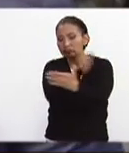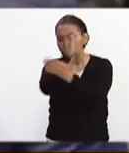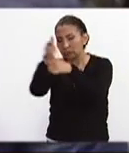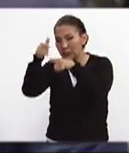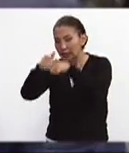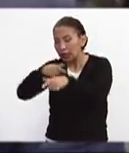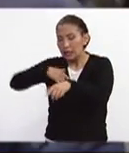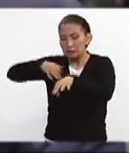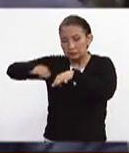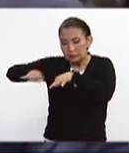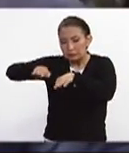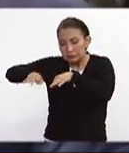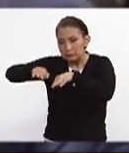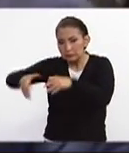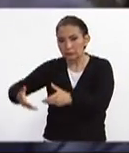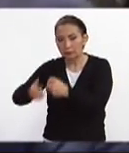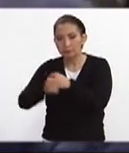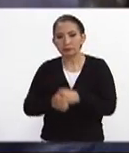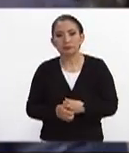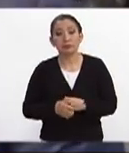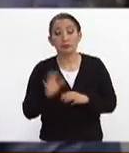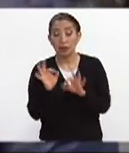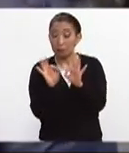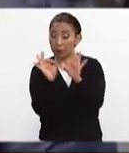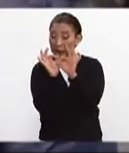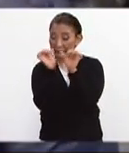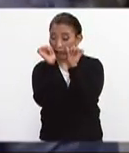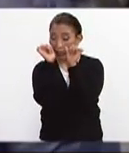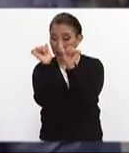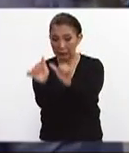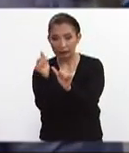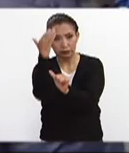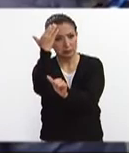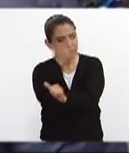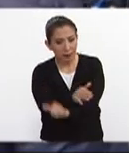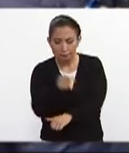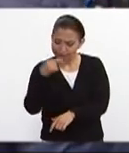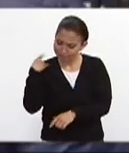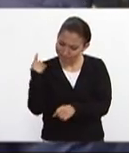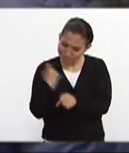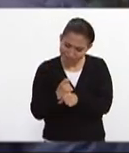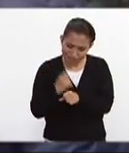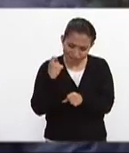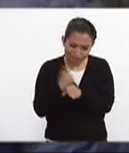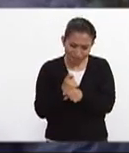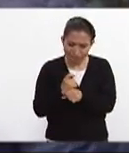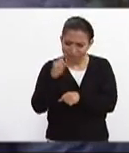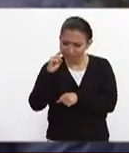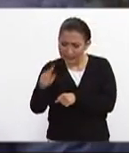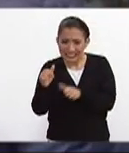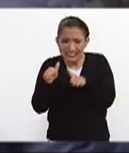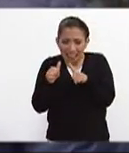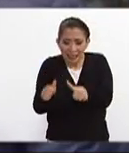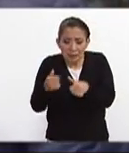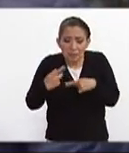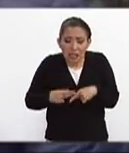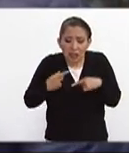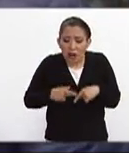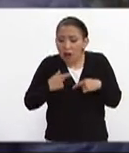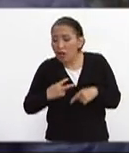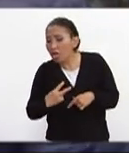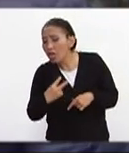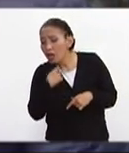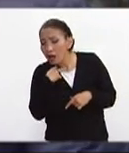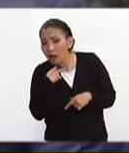continuar con las labores de rescate la prioridad no nos han hecho saber es la atención de la gente que está